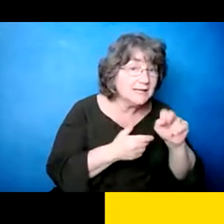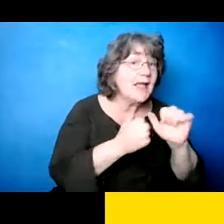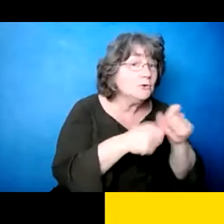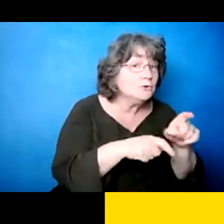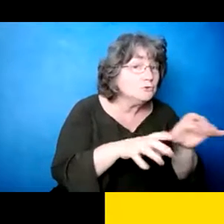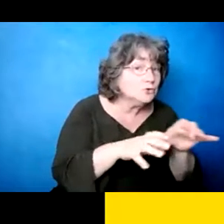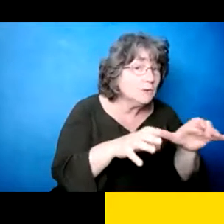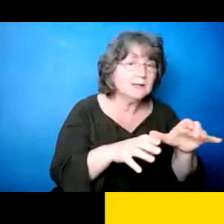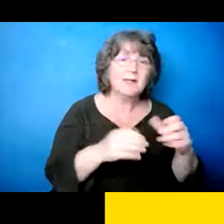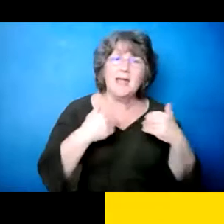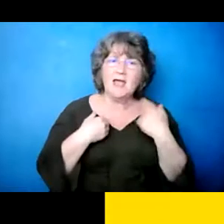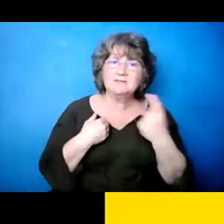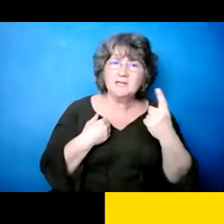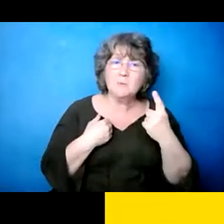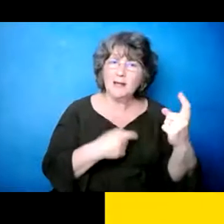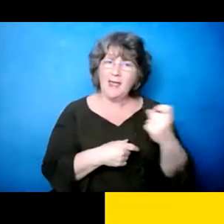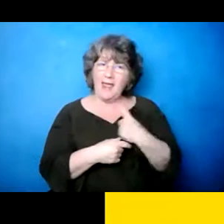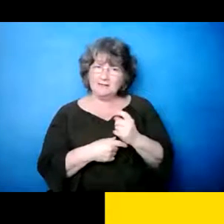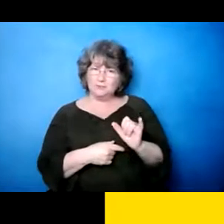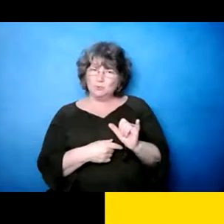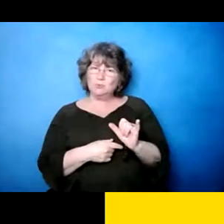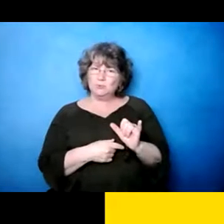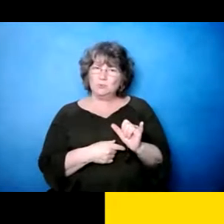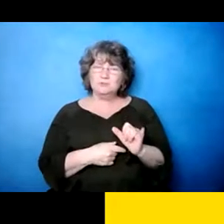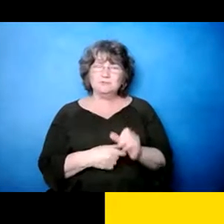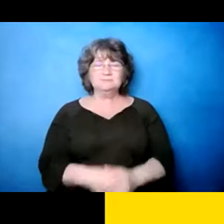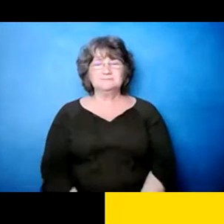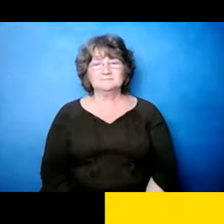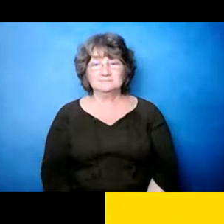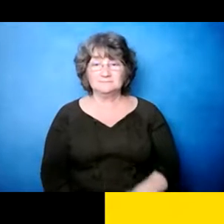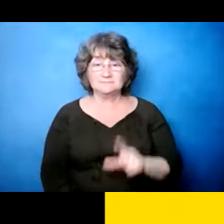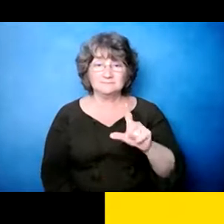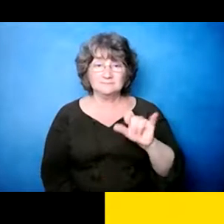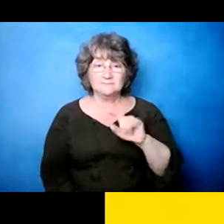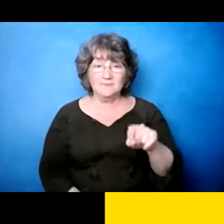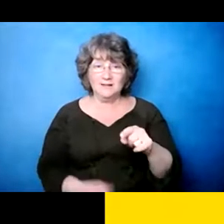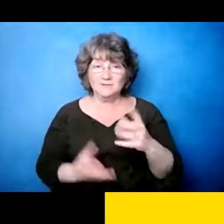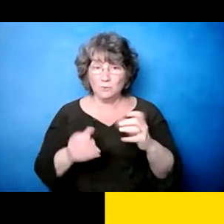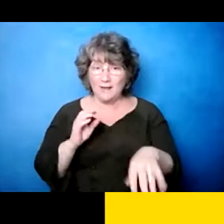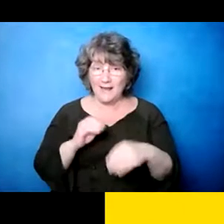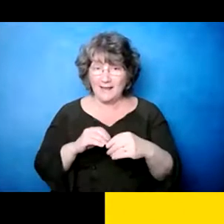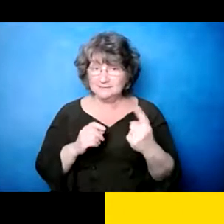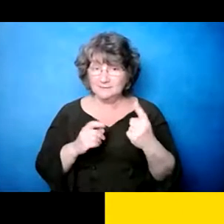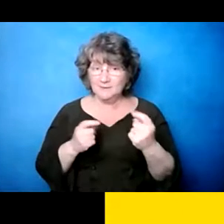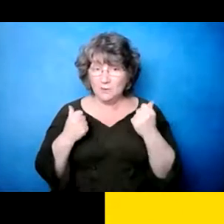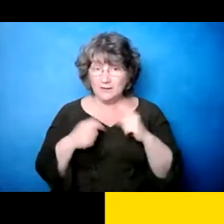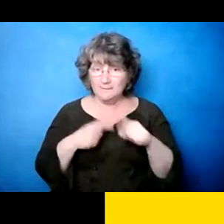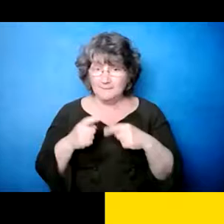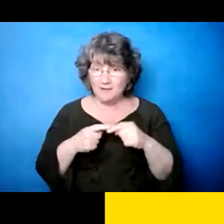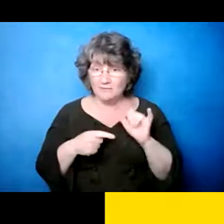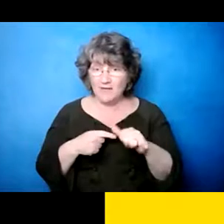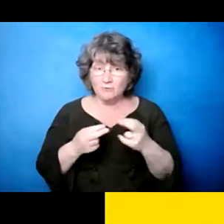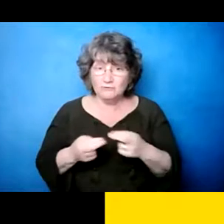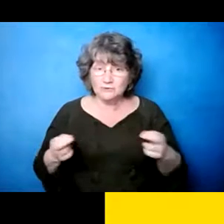menos en una persona asegurarse a alguien algo rápido que usted quiera mencionar de chequearse con